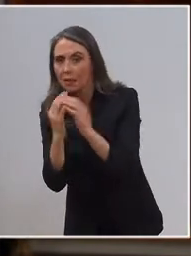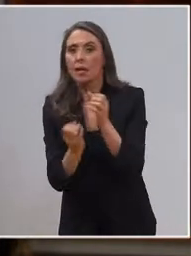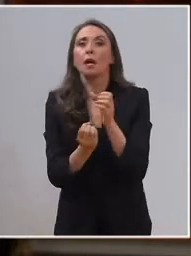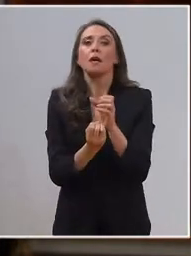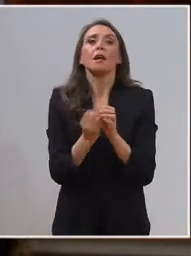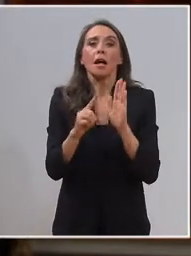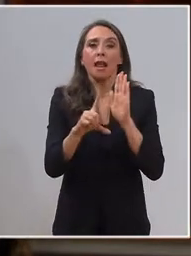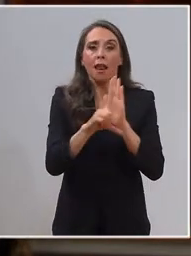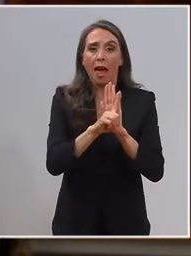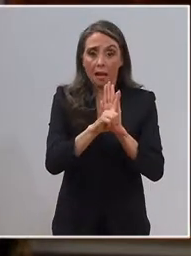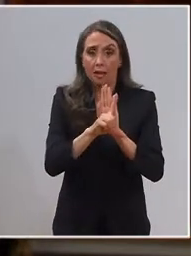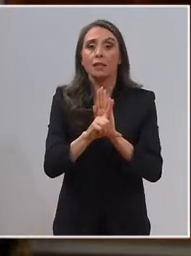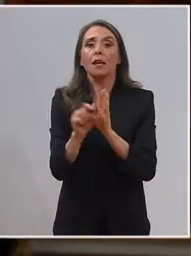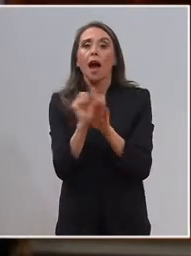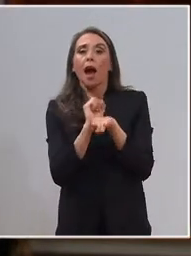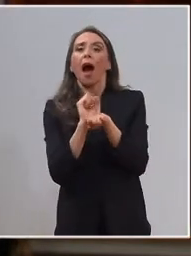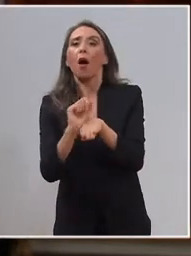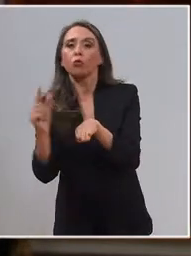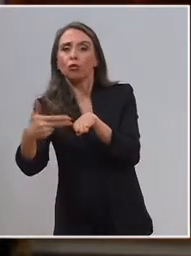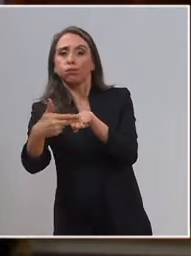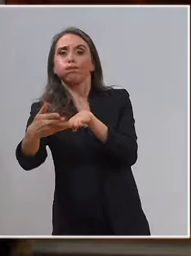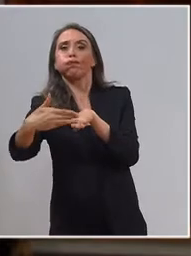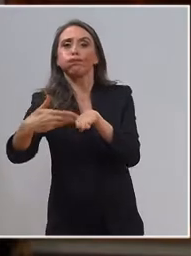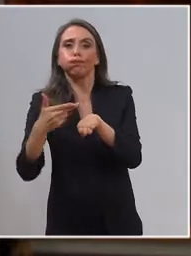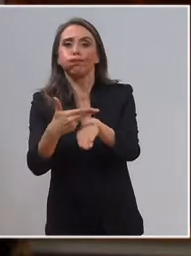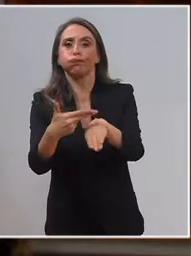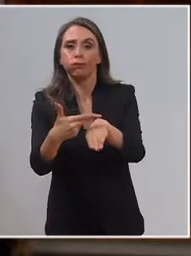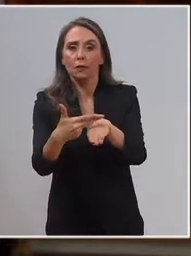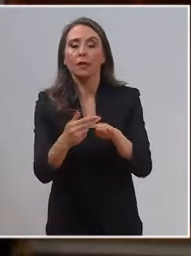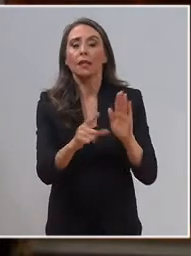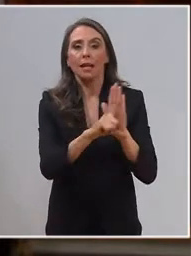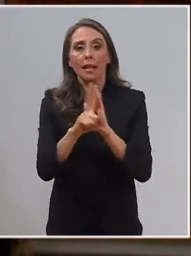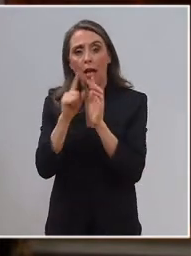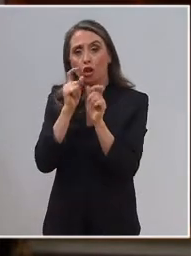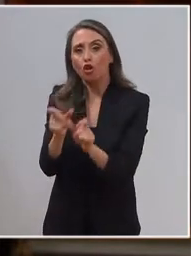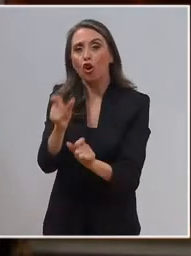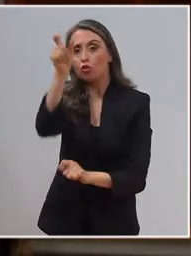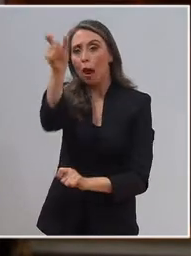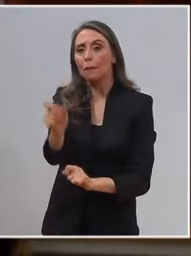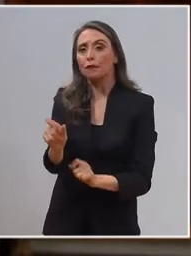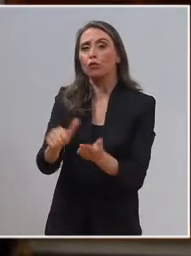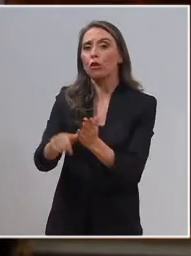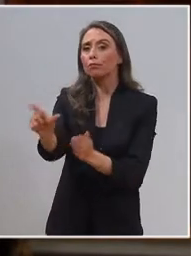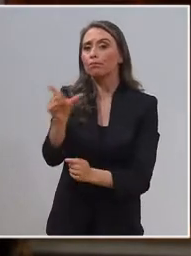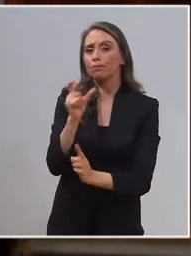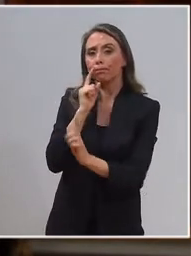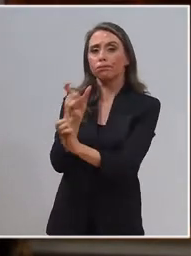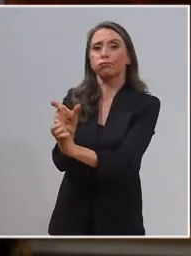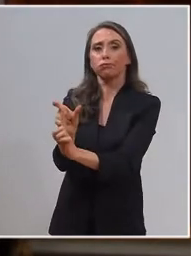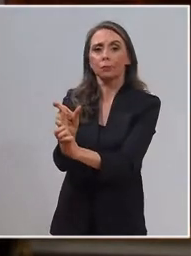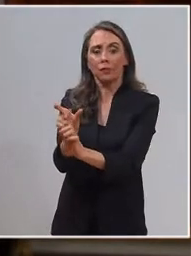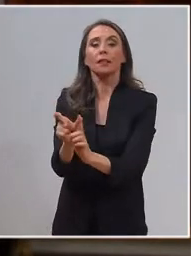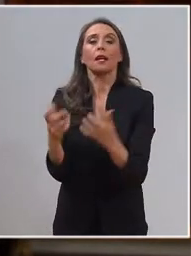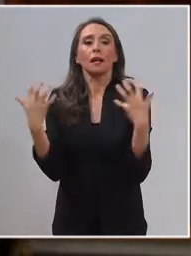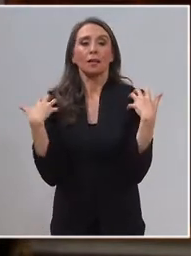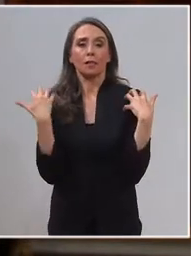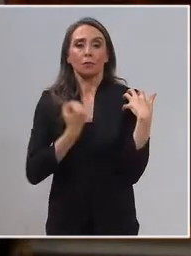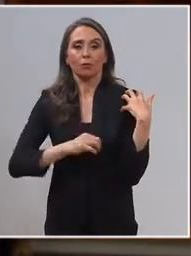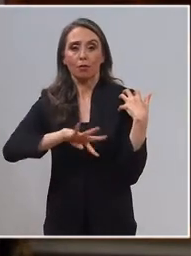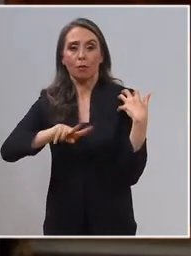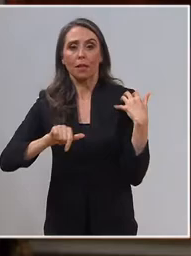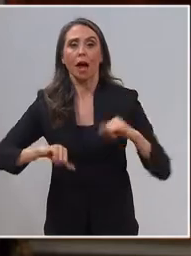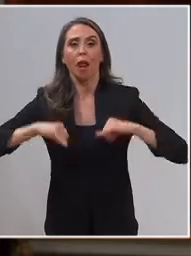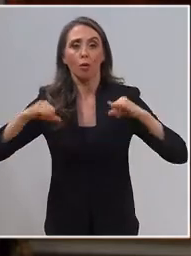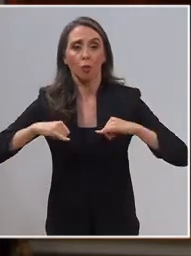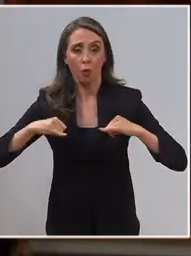de antiportonazos y las necesarias leyes de control preventivo de identidad y de responsabilidad penal juvenil